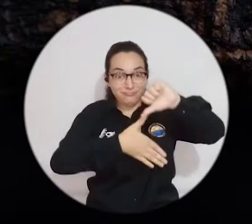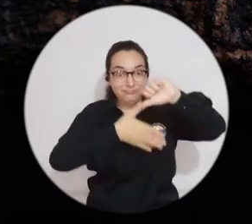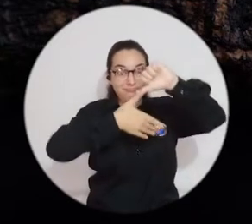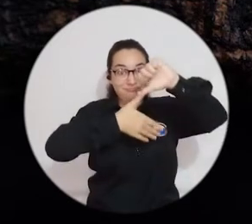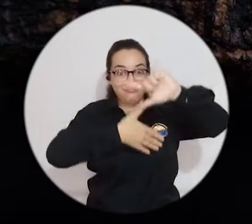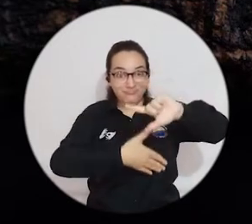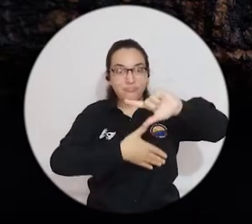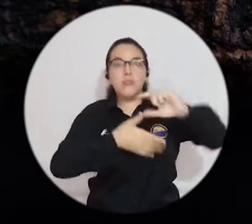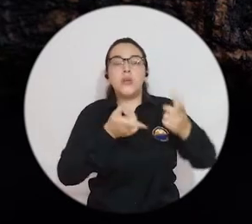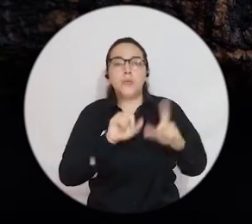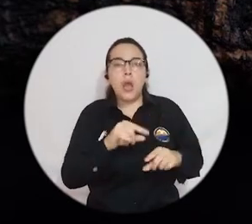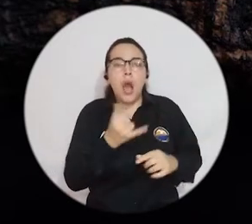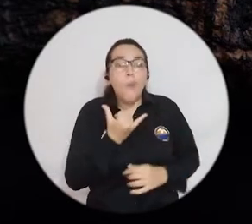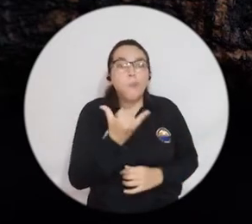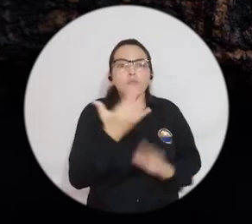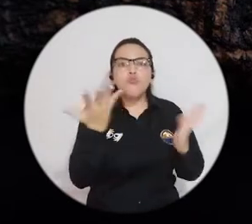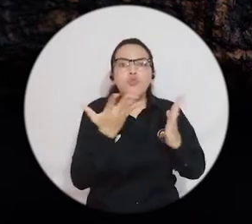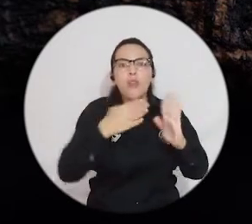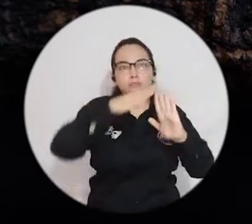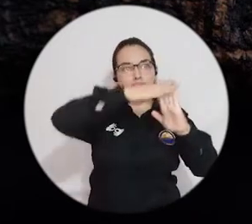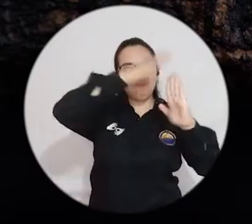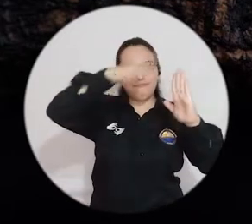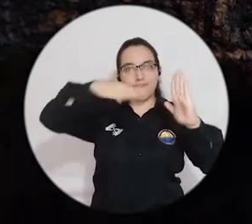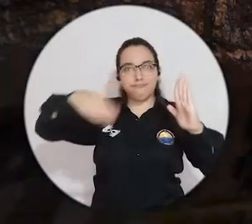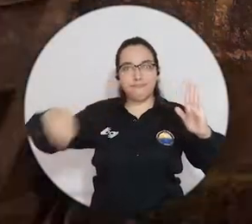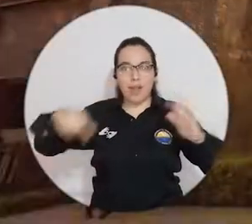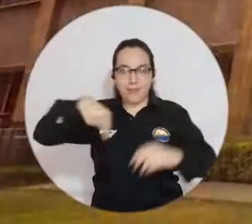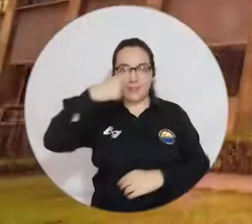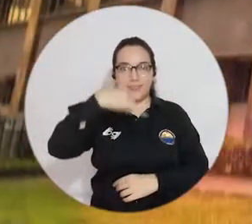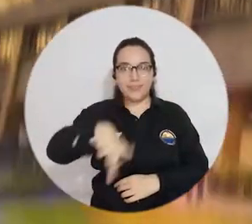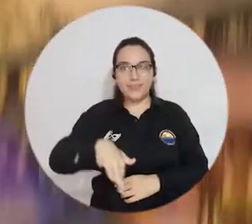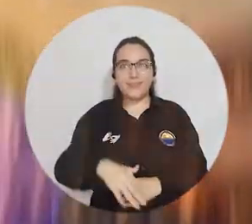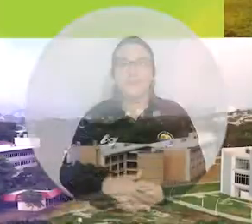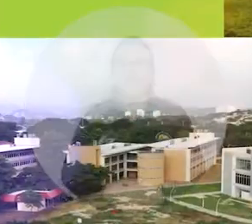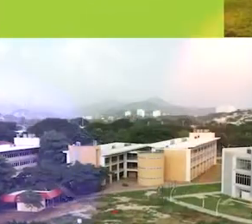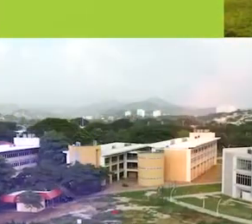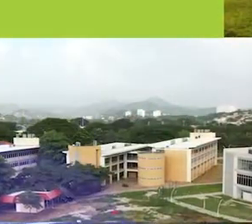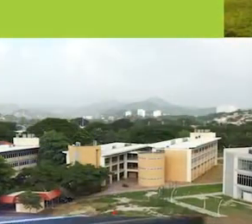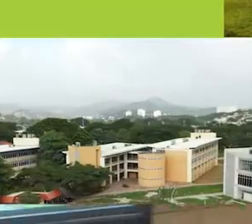y el sur de América y que también hacen presencia en la Sierra Nevada de Santa Marta.